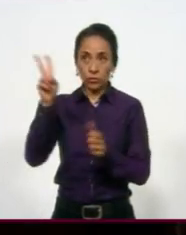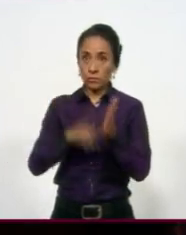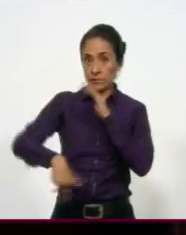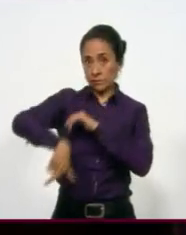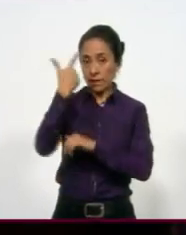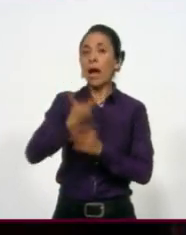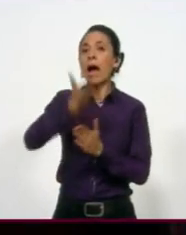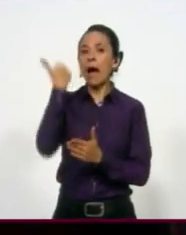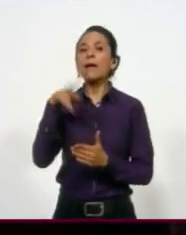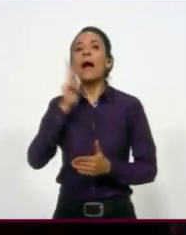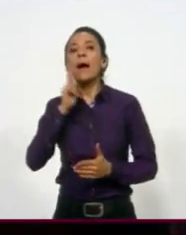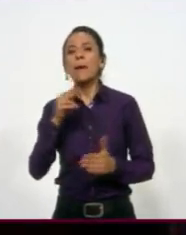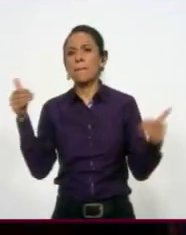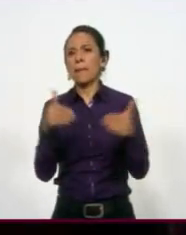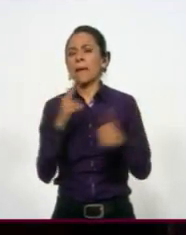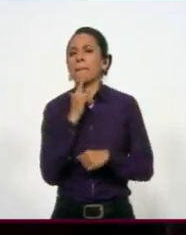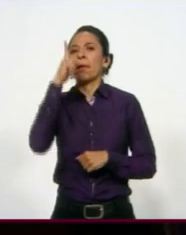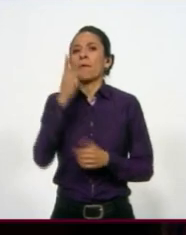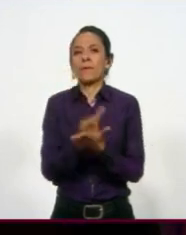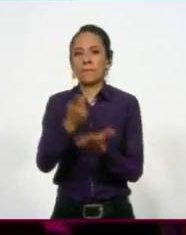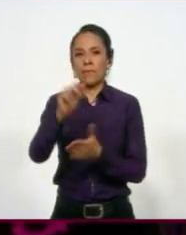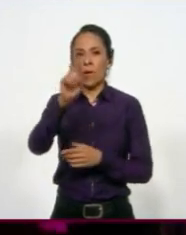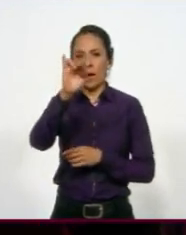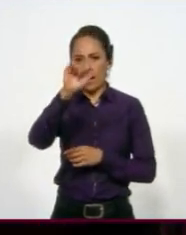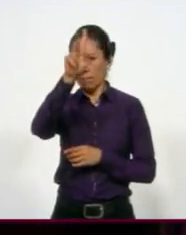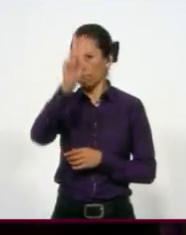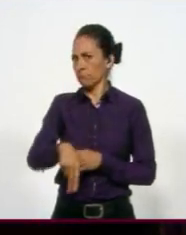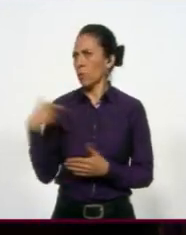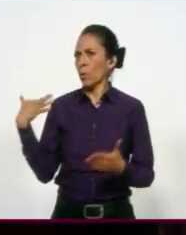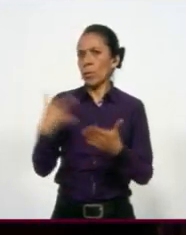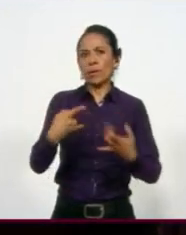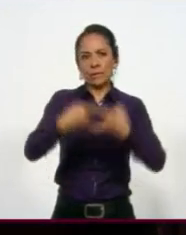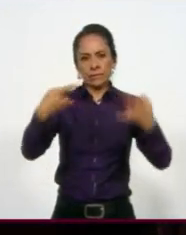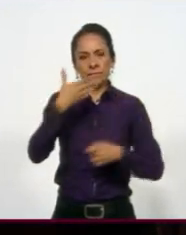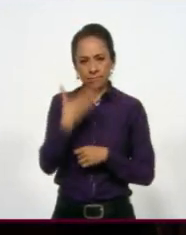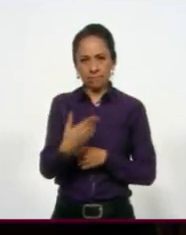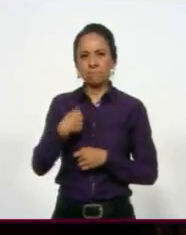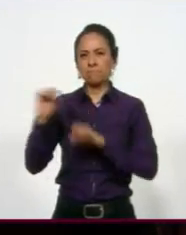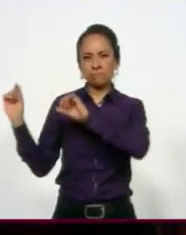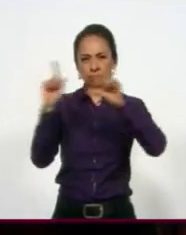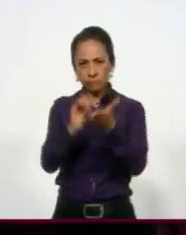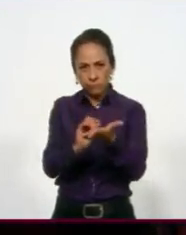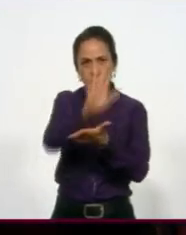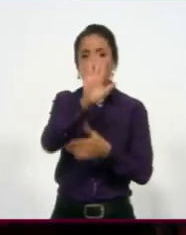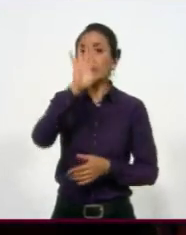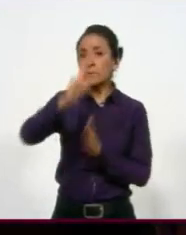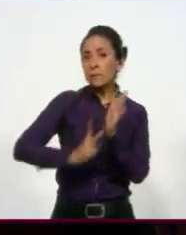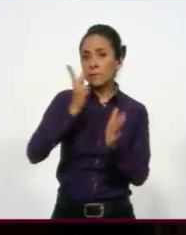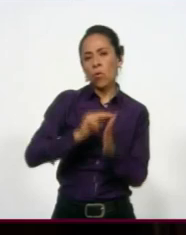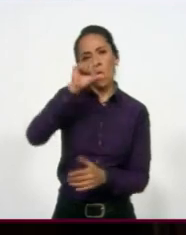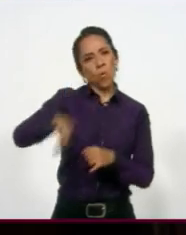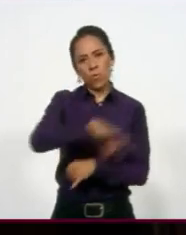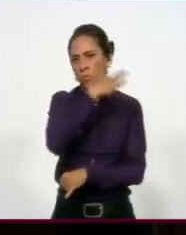Mejora de Animación por el Ariel, o sea que tiene trayectoria. Esta es la imagen de una proyección breve que se ha dado en cinco ocasiones, hoy fue la